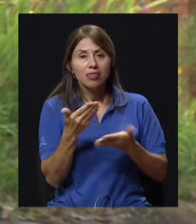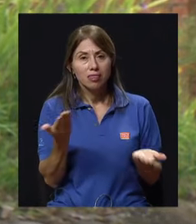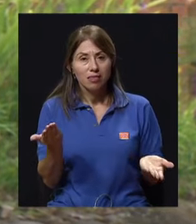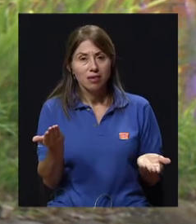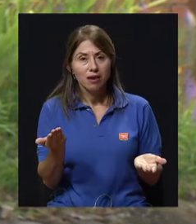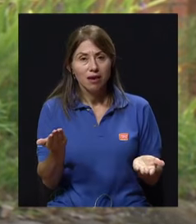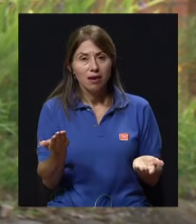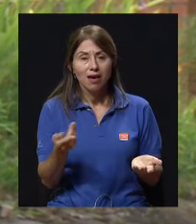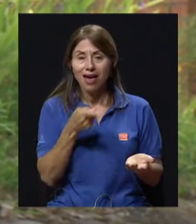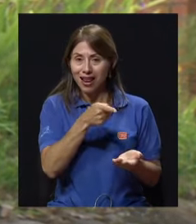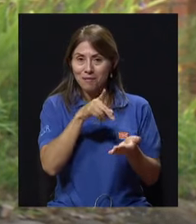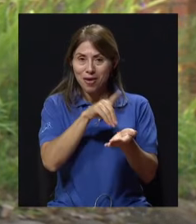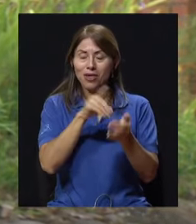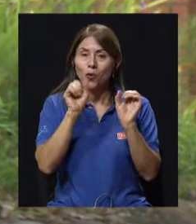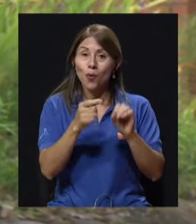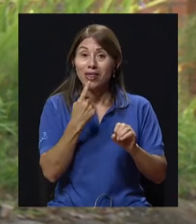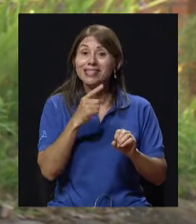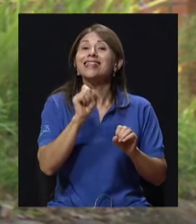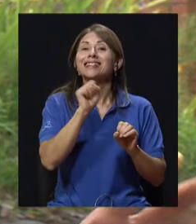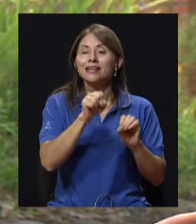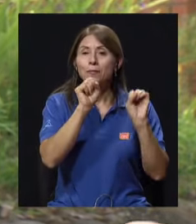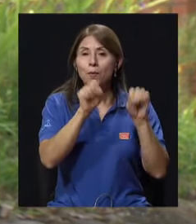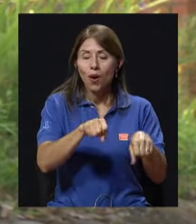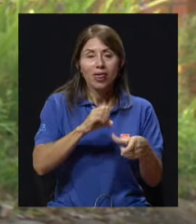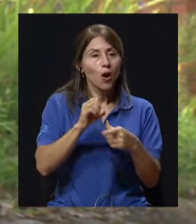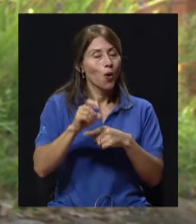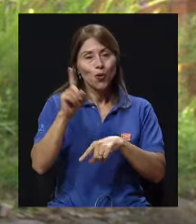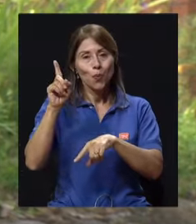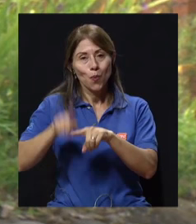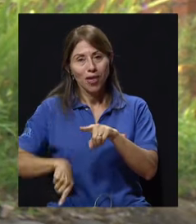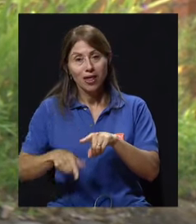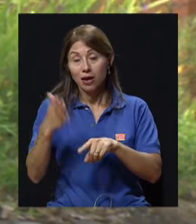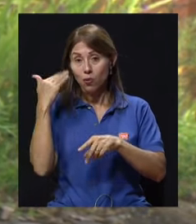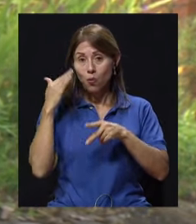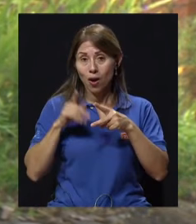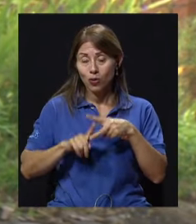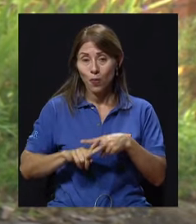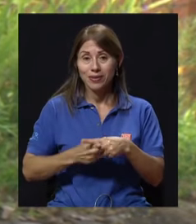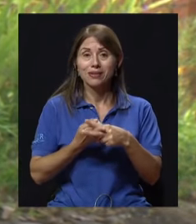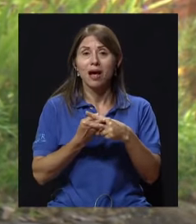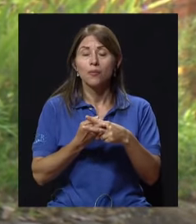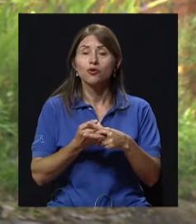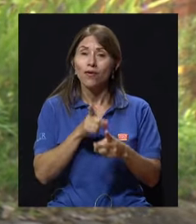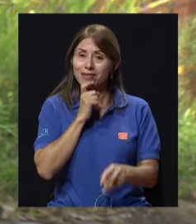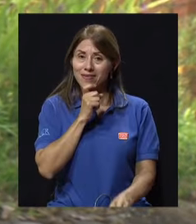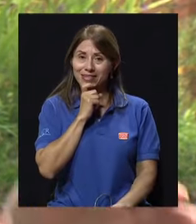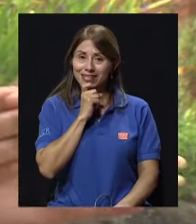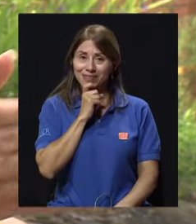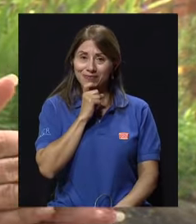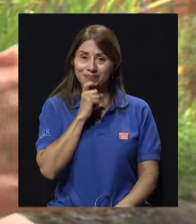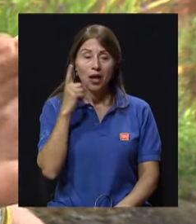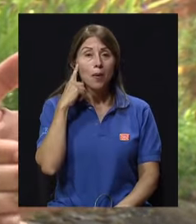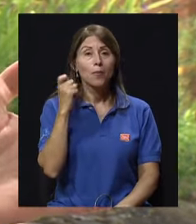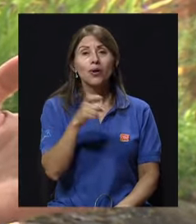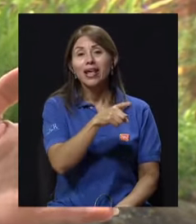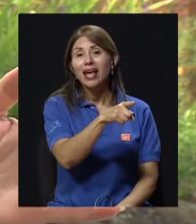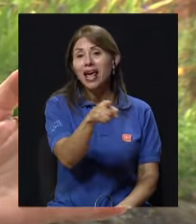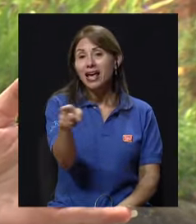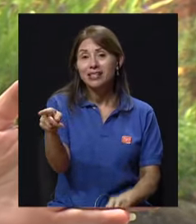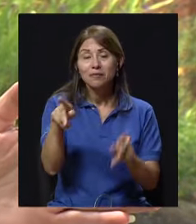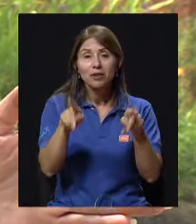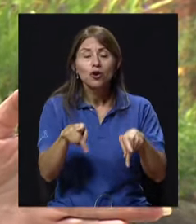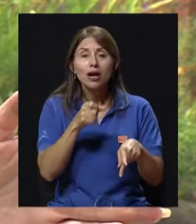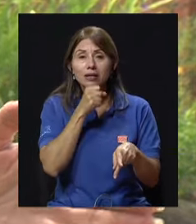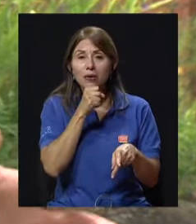puede. Cuando iniciamos con esto fue un poco difícil, porque en un inicio, como ellos les dan citas